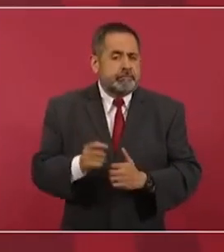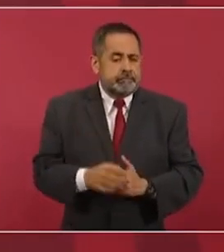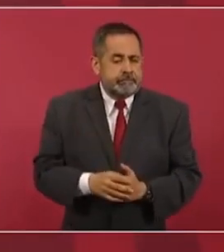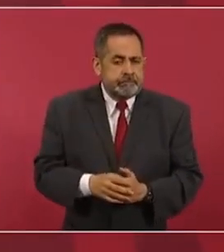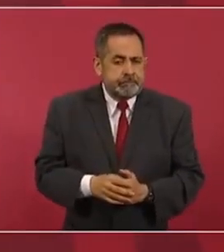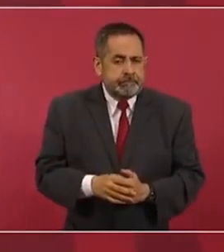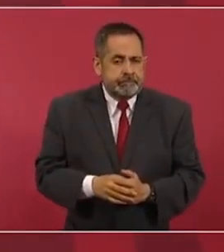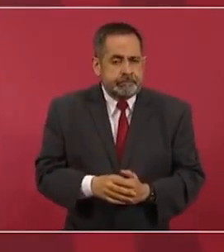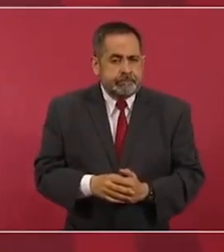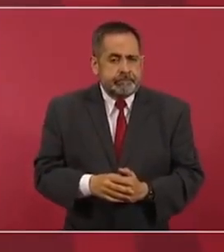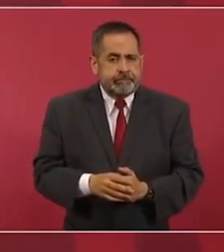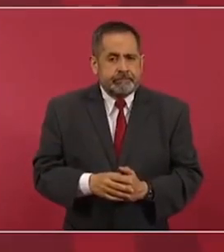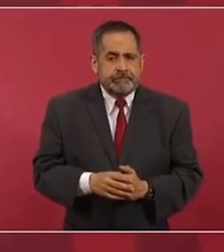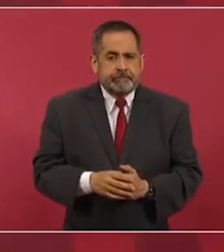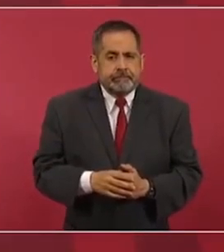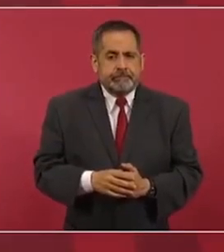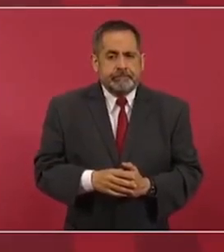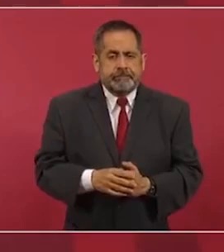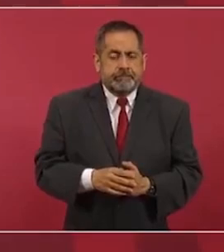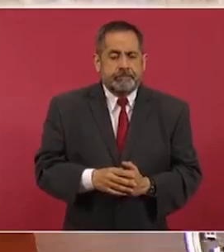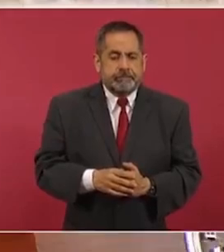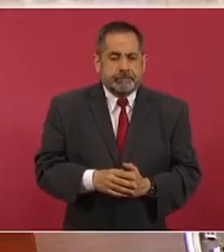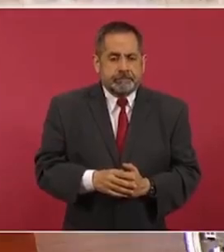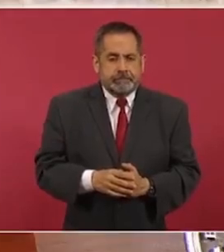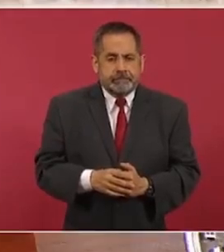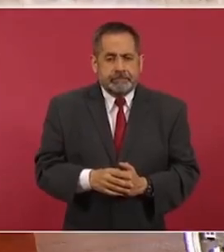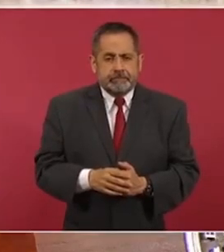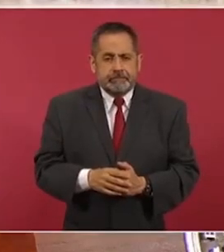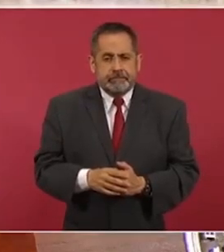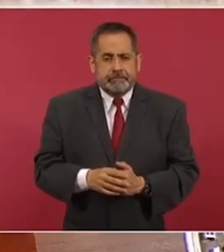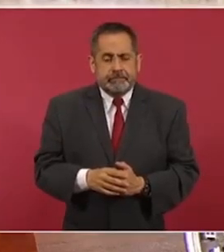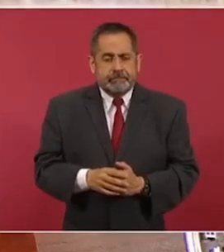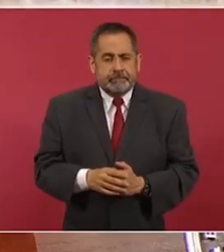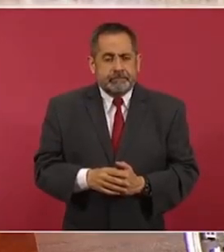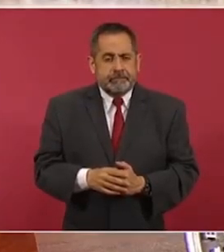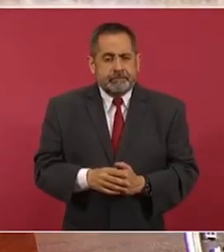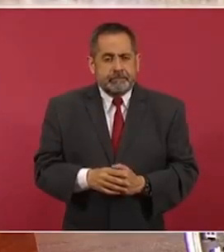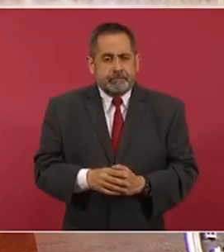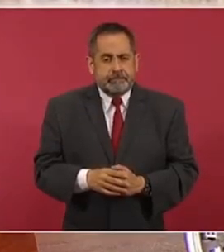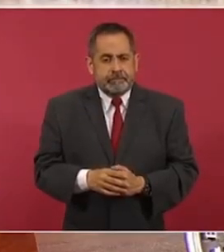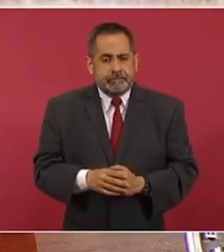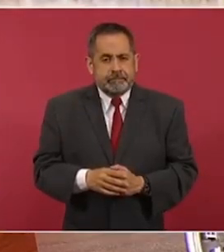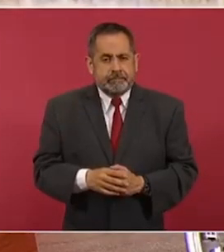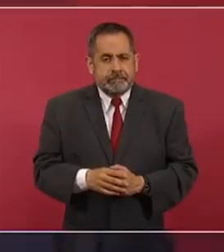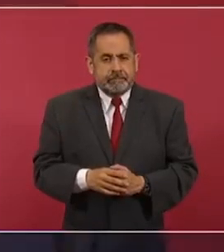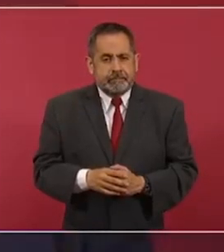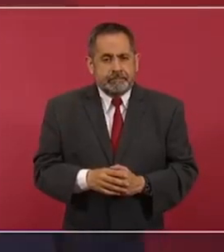el Poder Judicial, veía de los